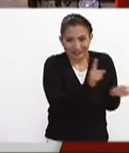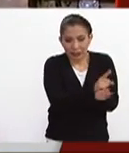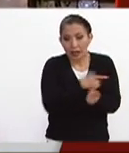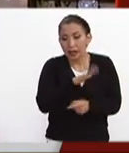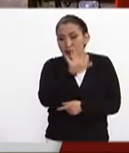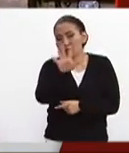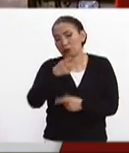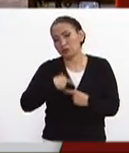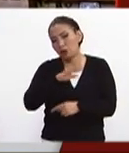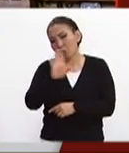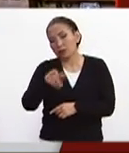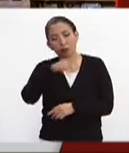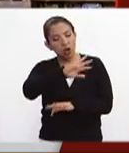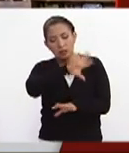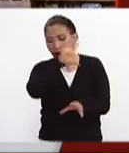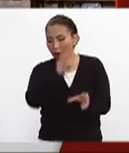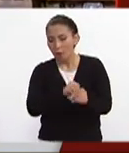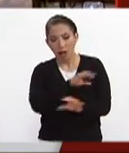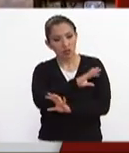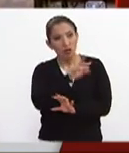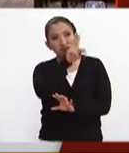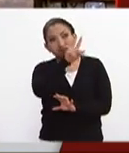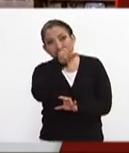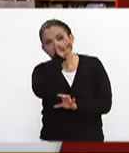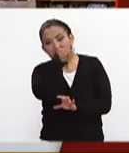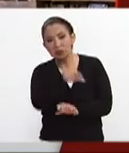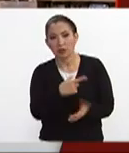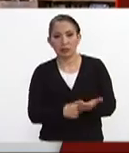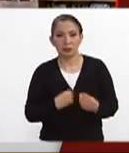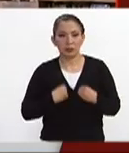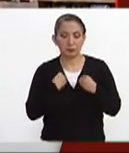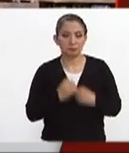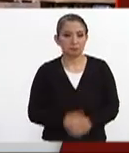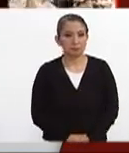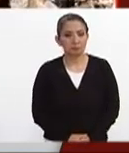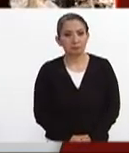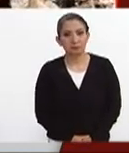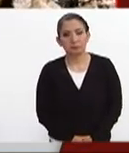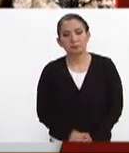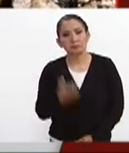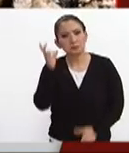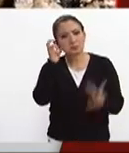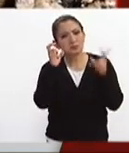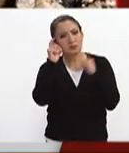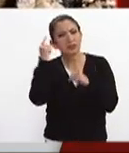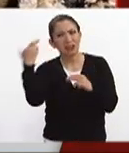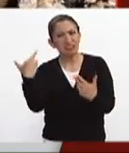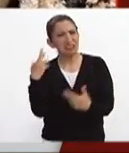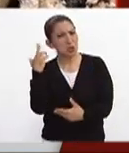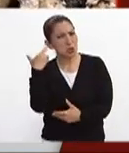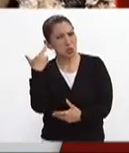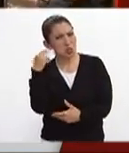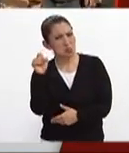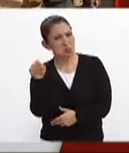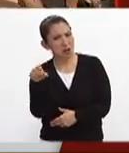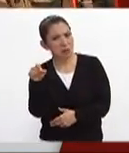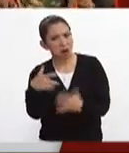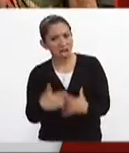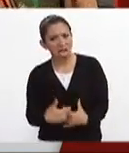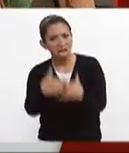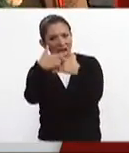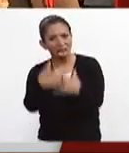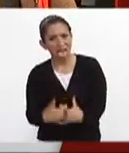personas sin vida pero ya todas están con sus familias escuchamos Toño unos ruidos precisamente de